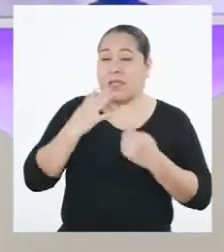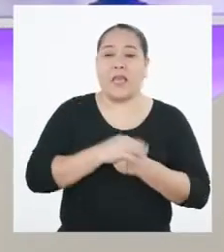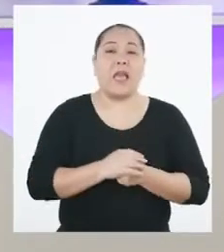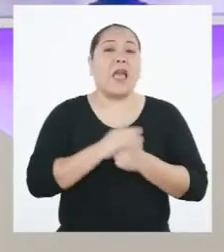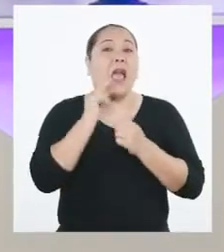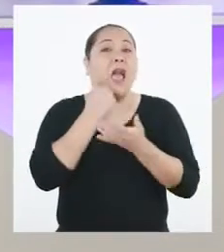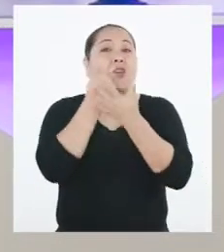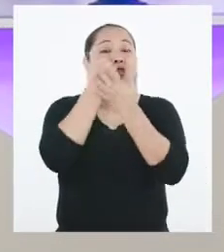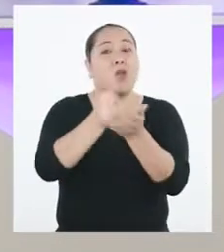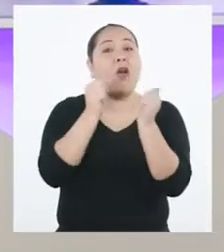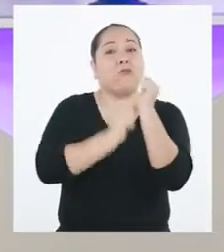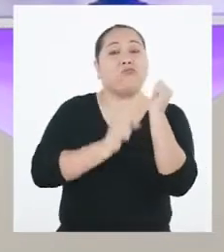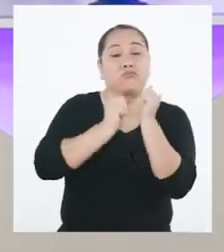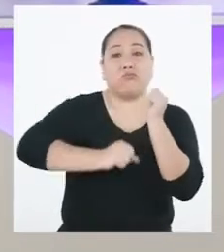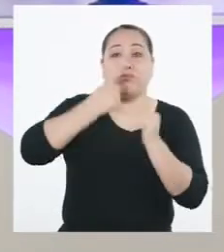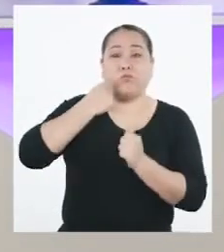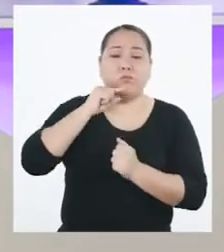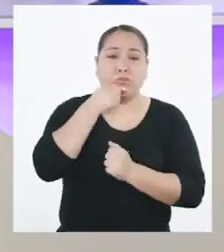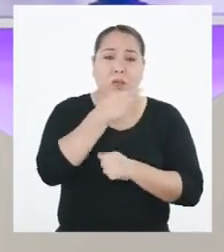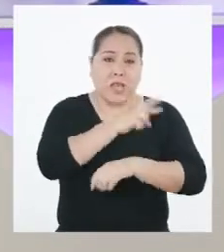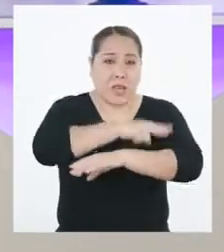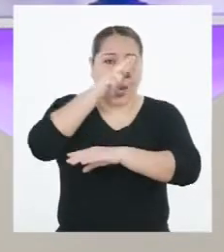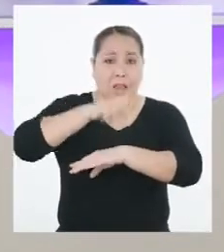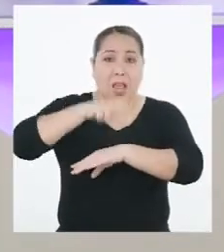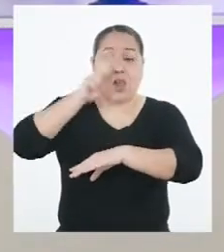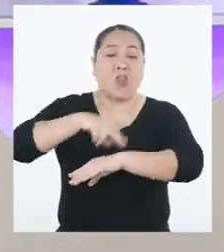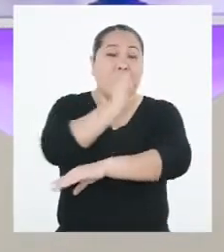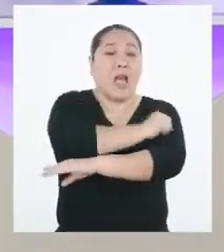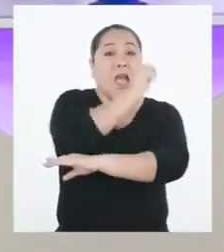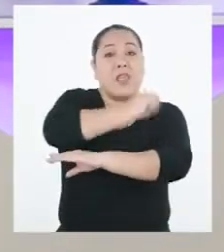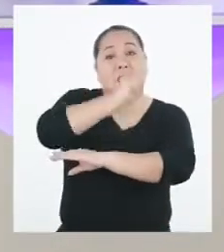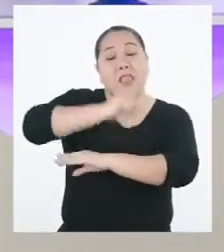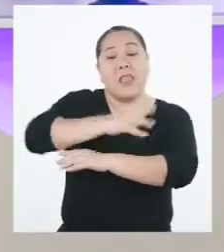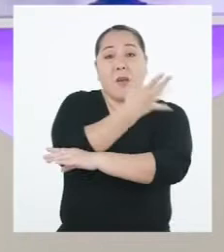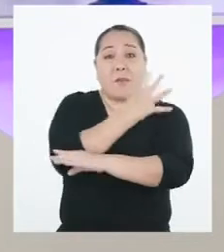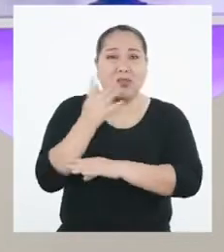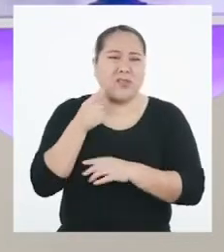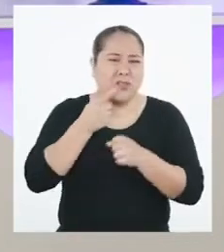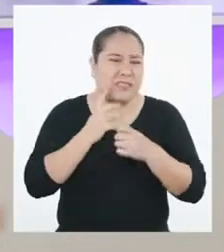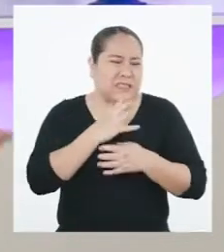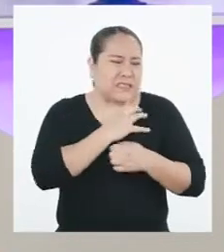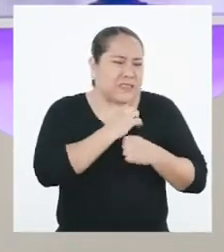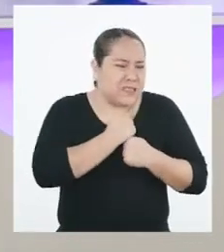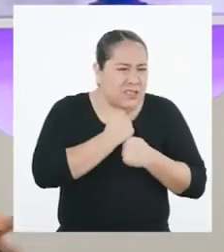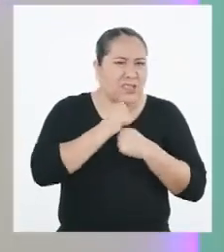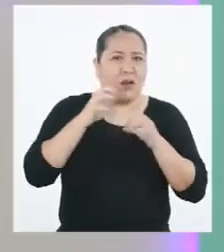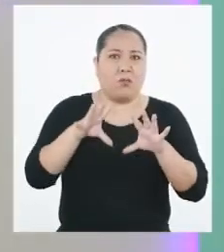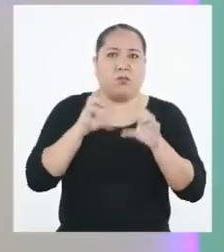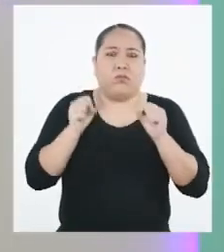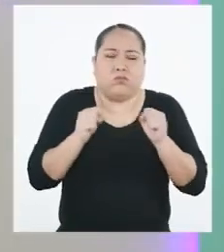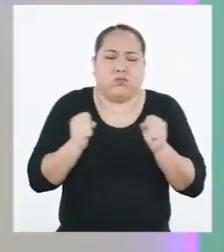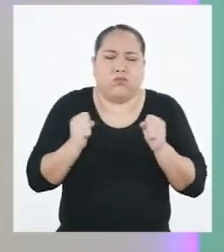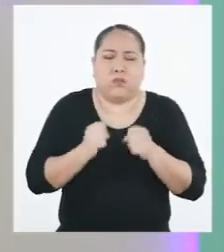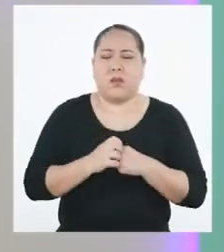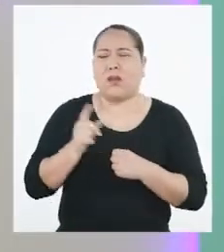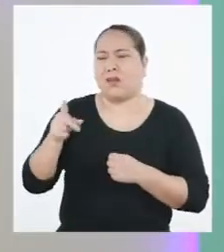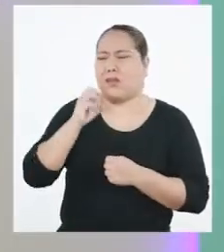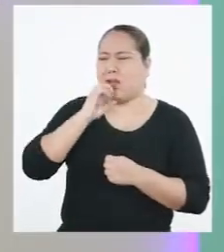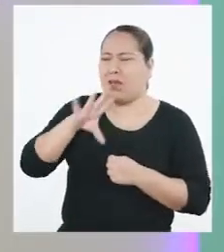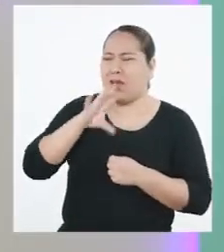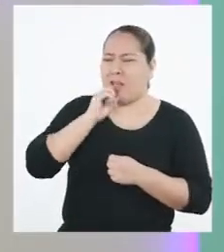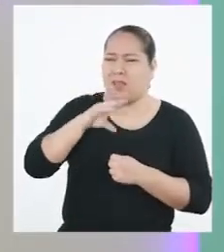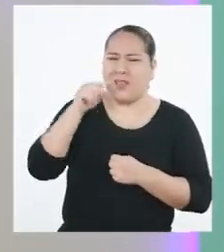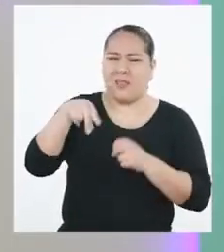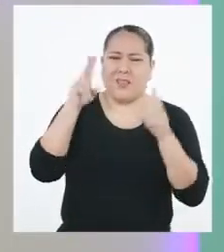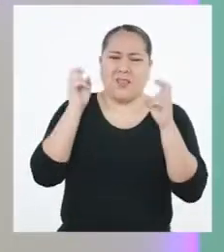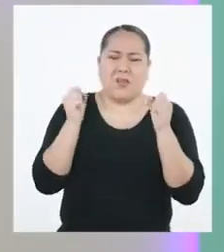para ayudar a nuestras hermanas y hermanos de las regiones andinas y amazónicas que sufren por las heladas y el friaje. Hablar de las heladas y el friaje